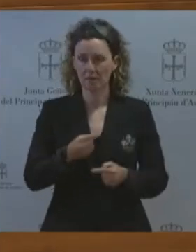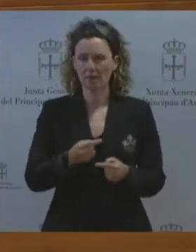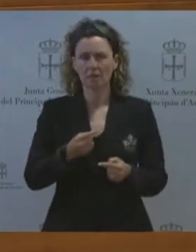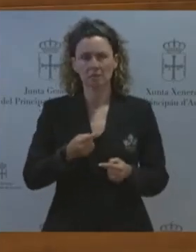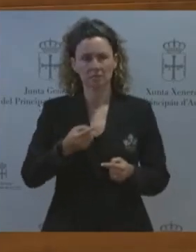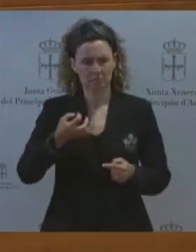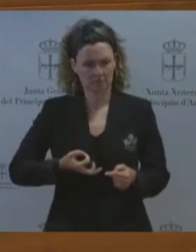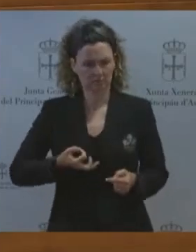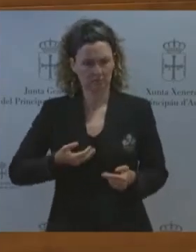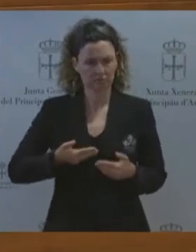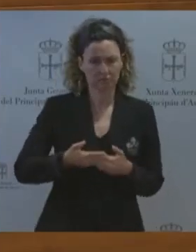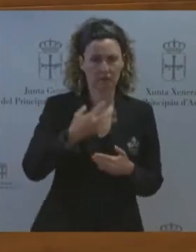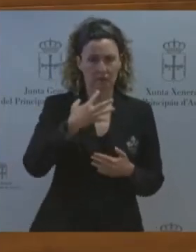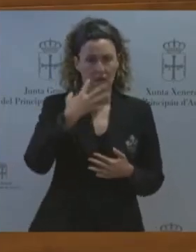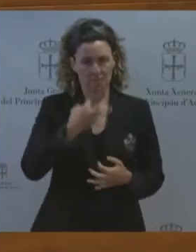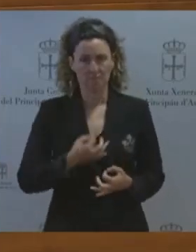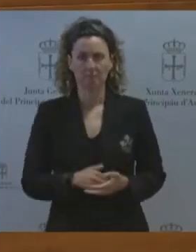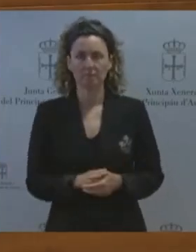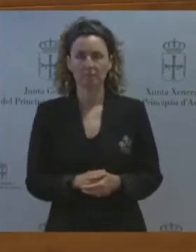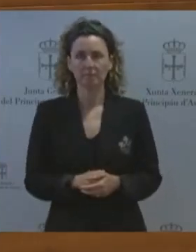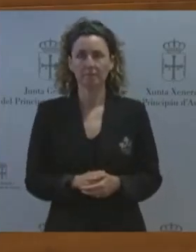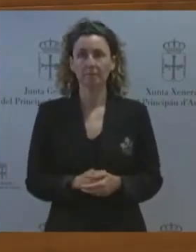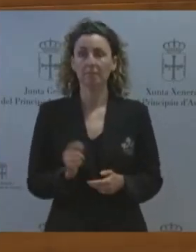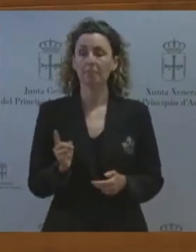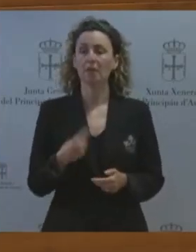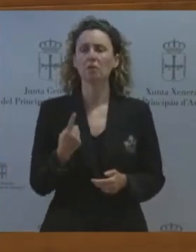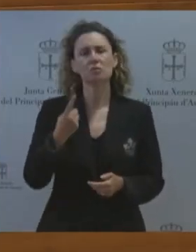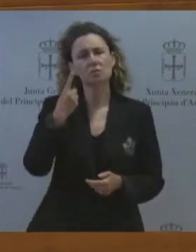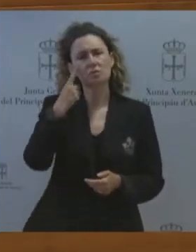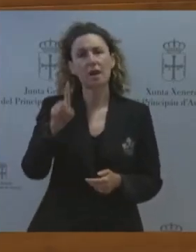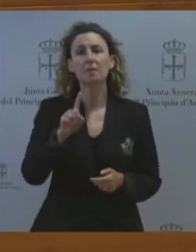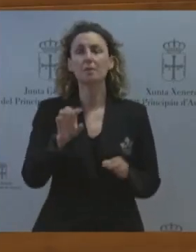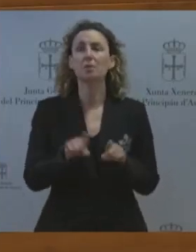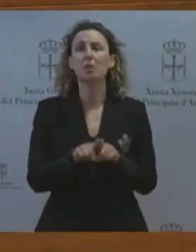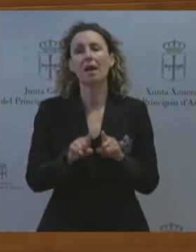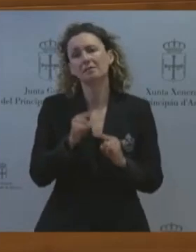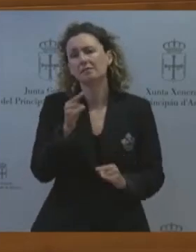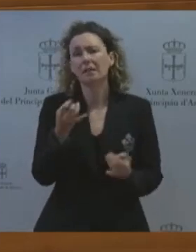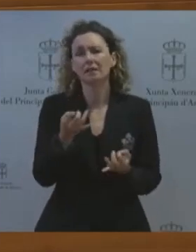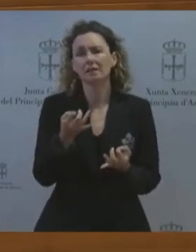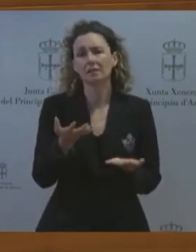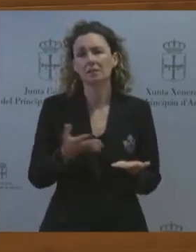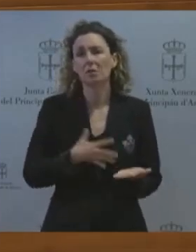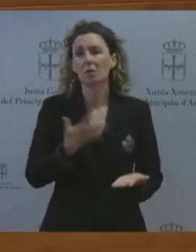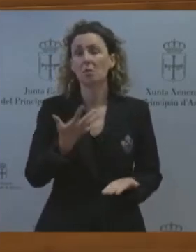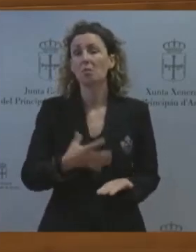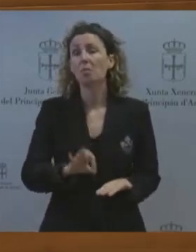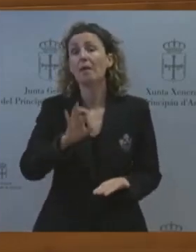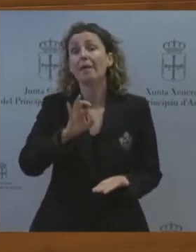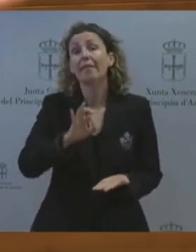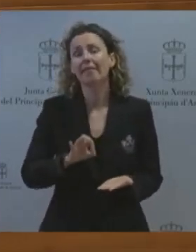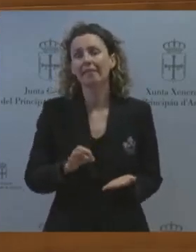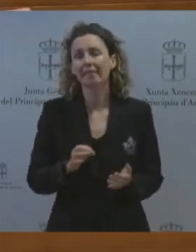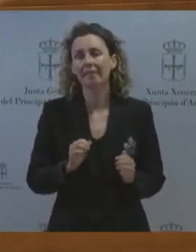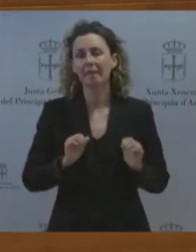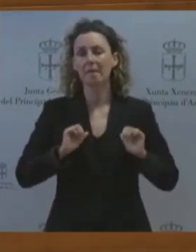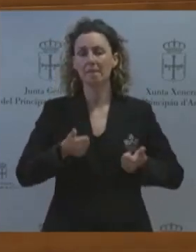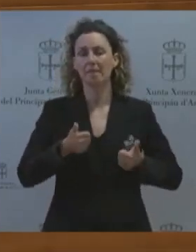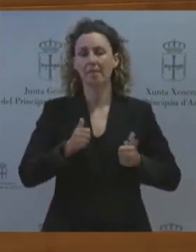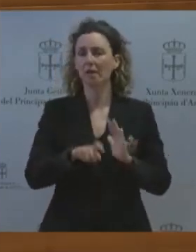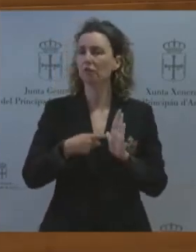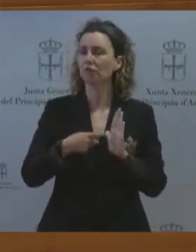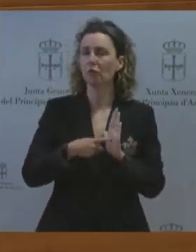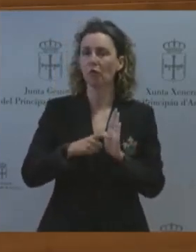También creemos que de forma complementaria sería de utilidad la puesta en marcha de un plan integral retorna a Asturias como han hecho nuestros vecinos